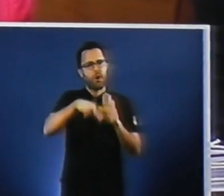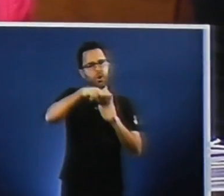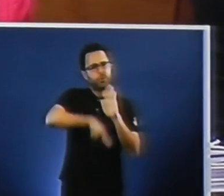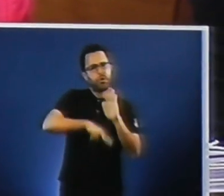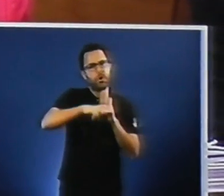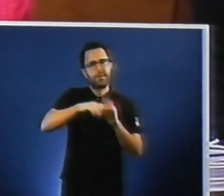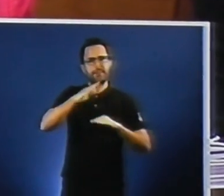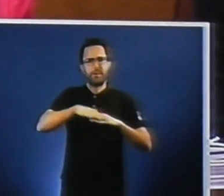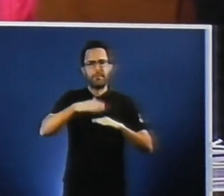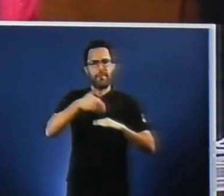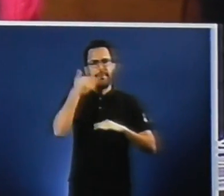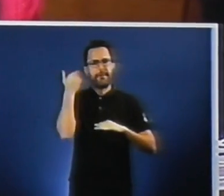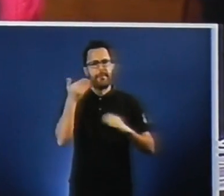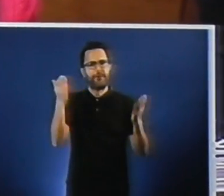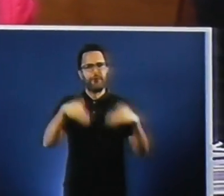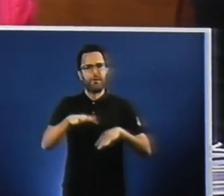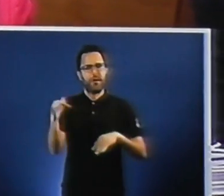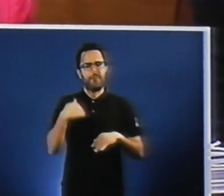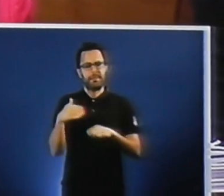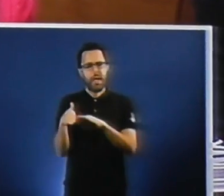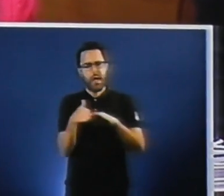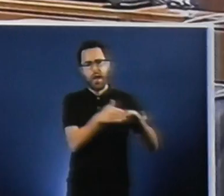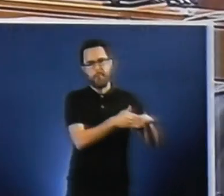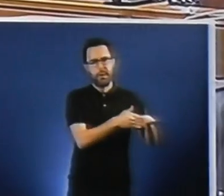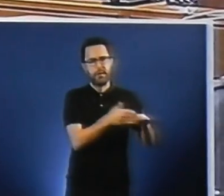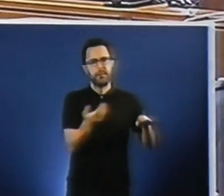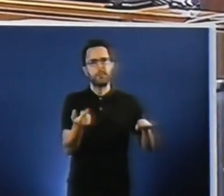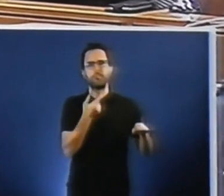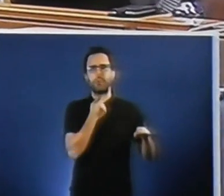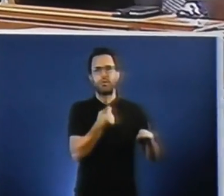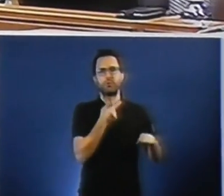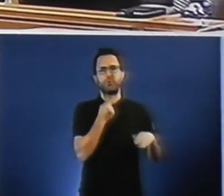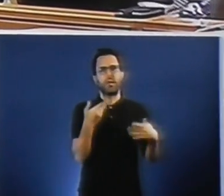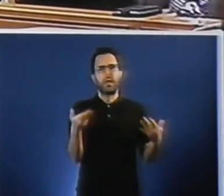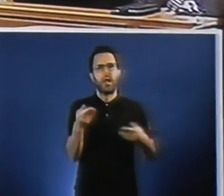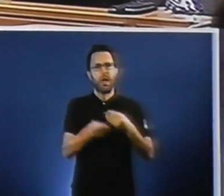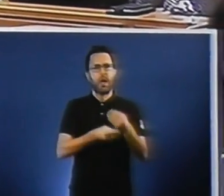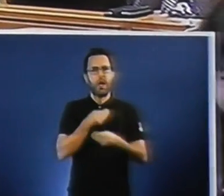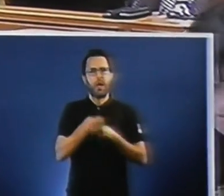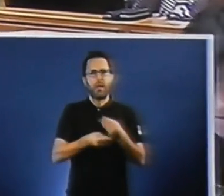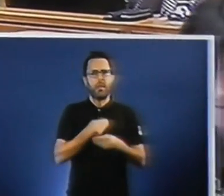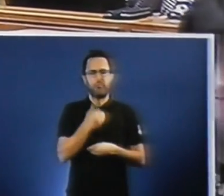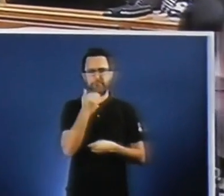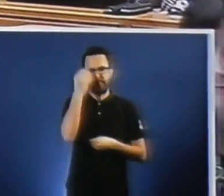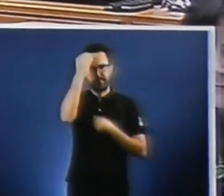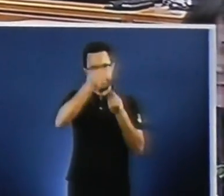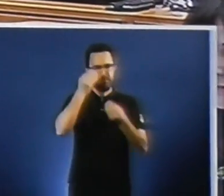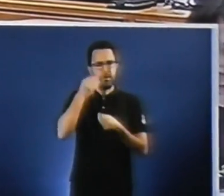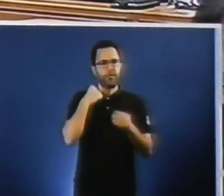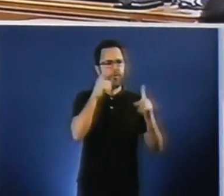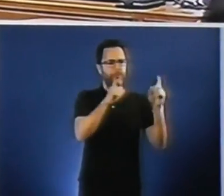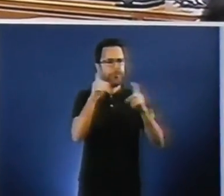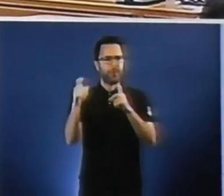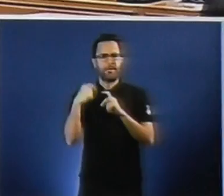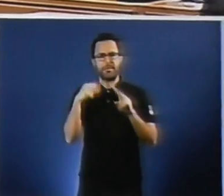mínimas de dignidade e, pola outra banda, sí que nos gustaría, desde logo, facer unha reflexión as únicas fotografías que vemos a